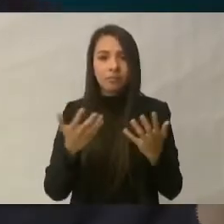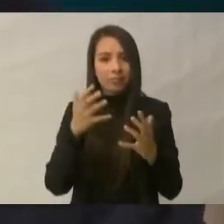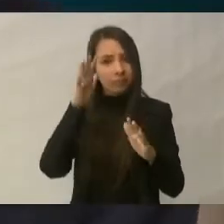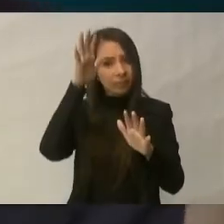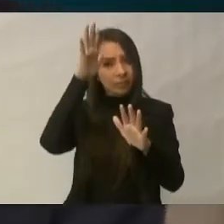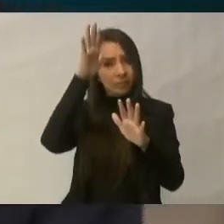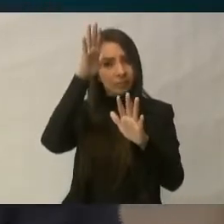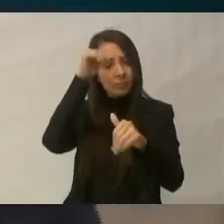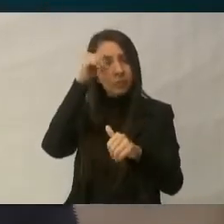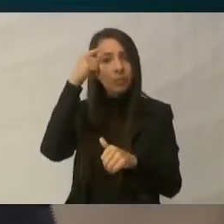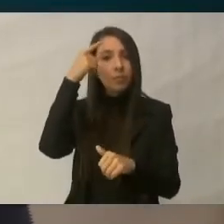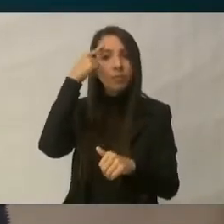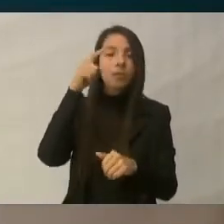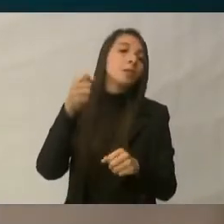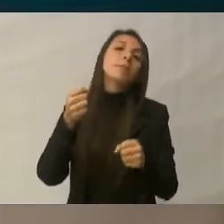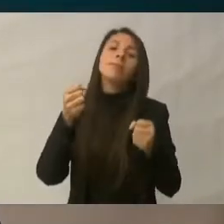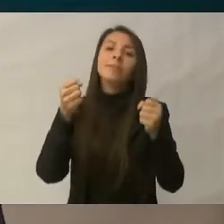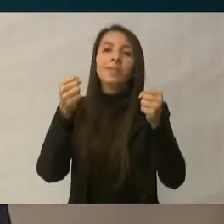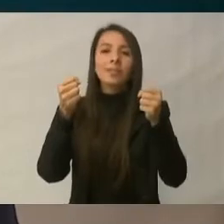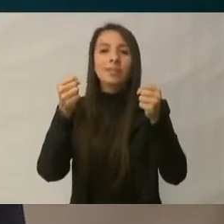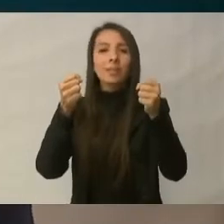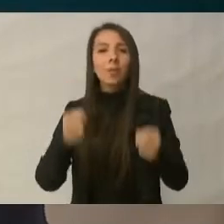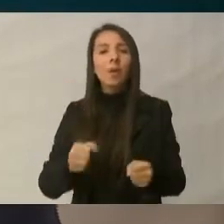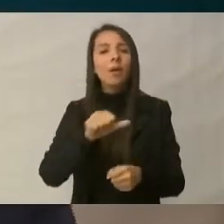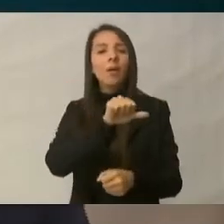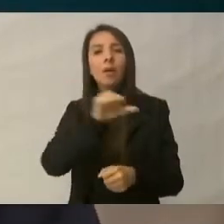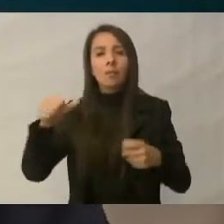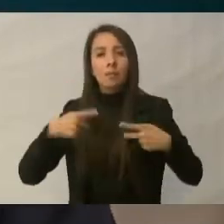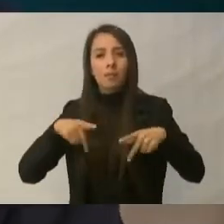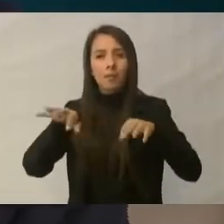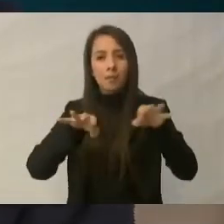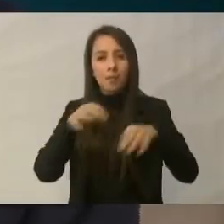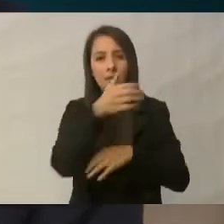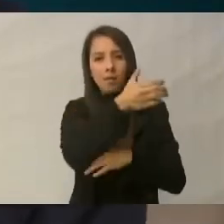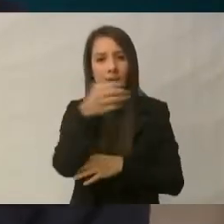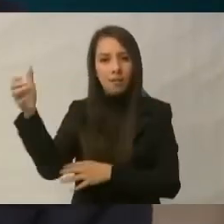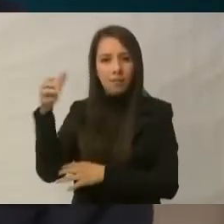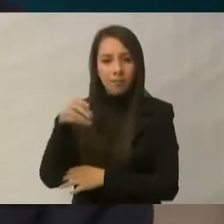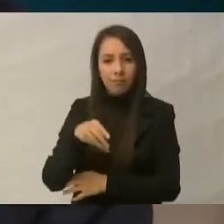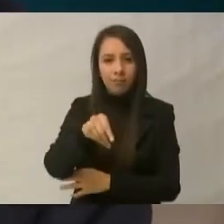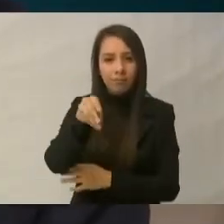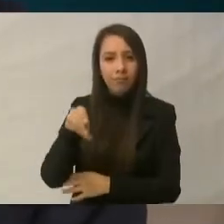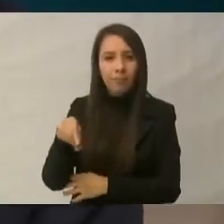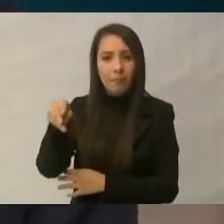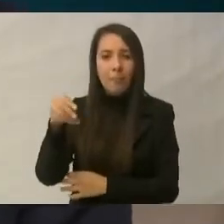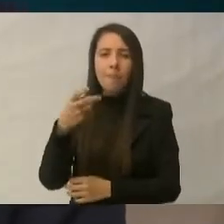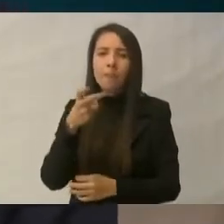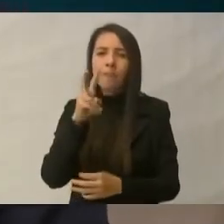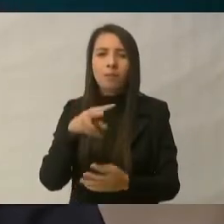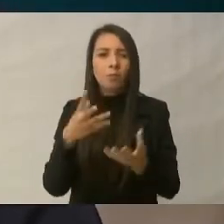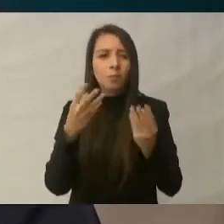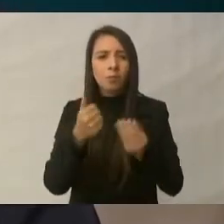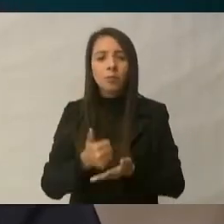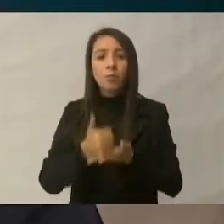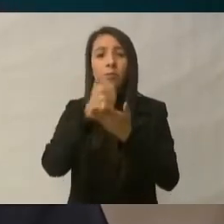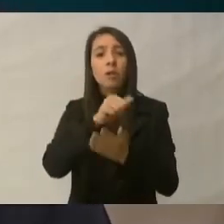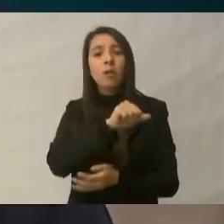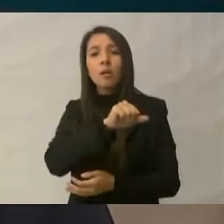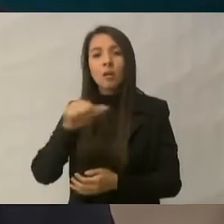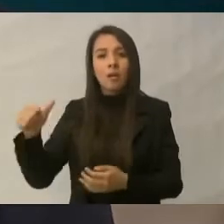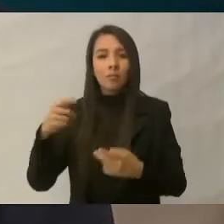seguridad social a los trabajadores agrícolas y esto va a ayudar mucho a jornaleros,